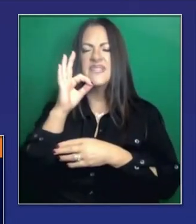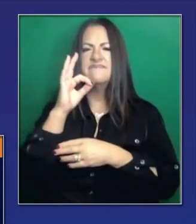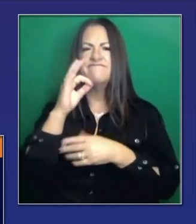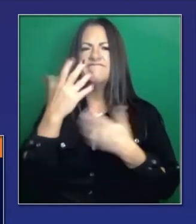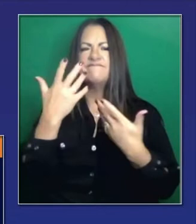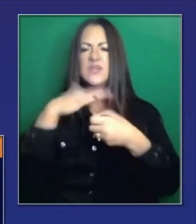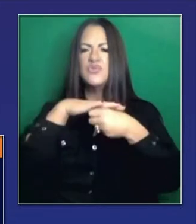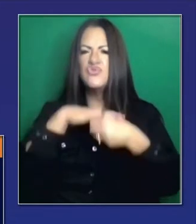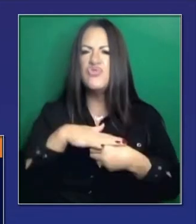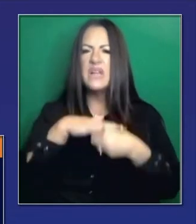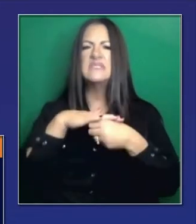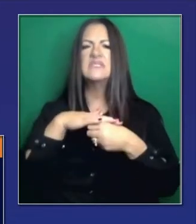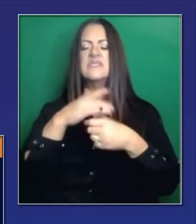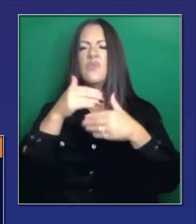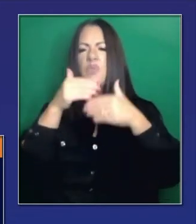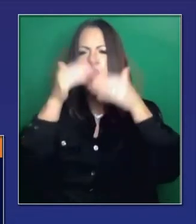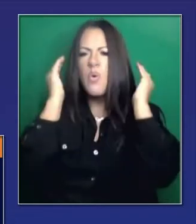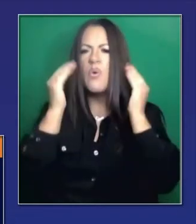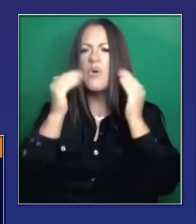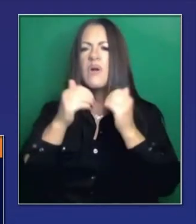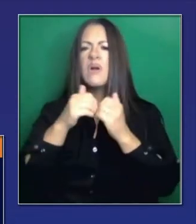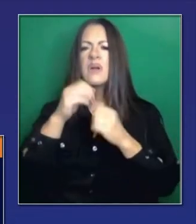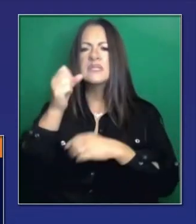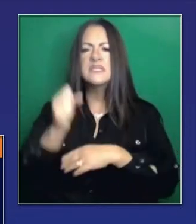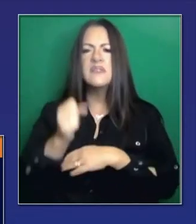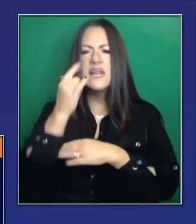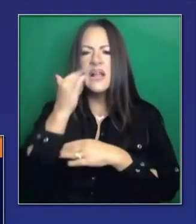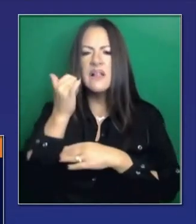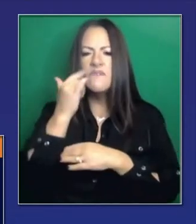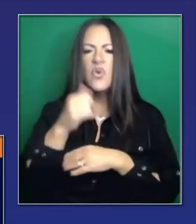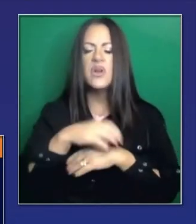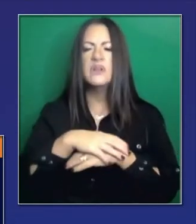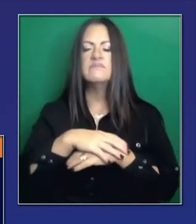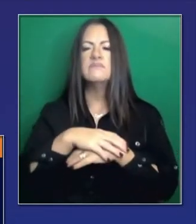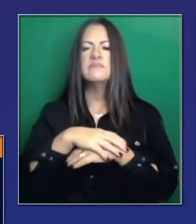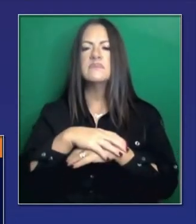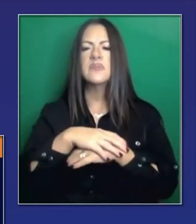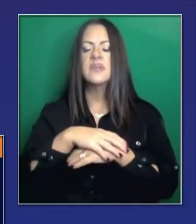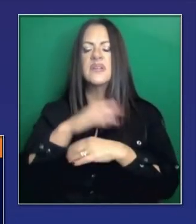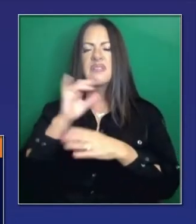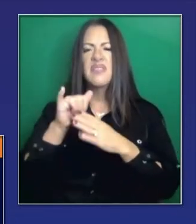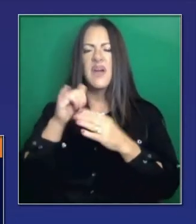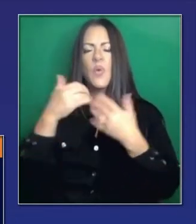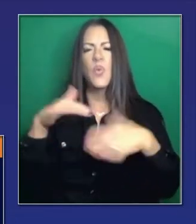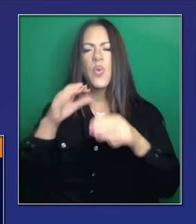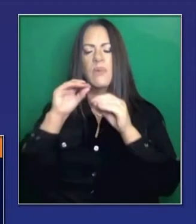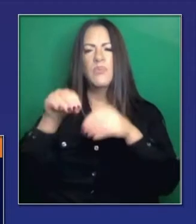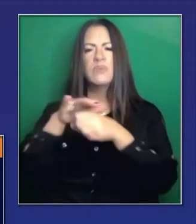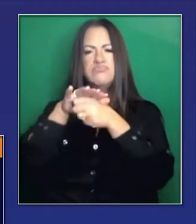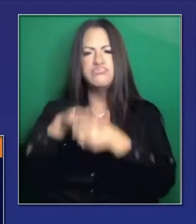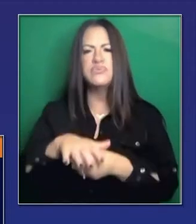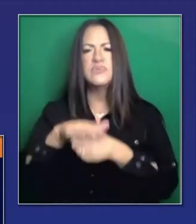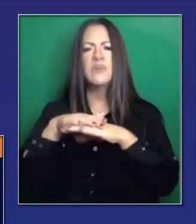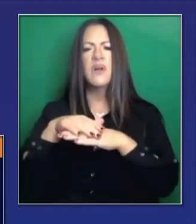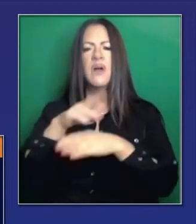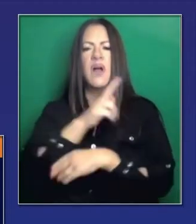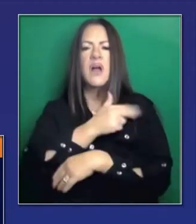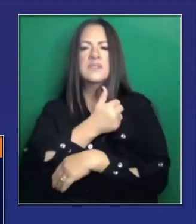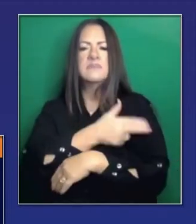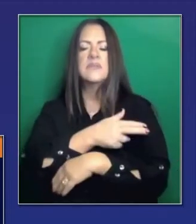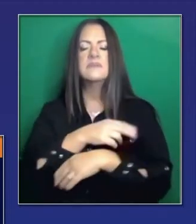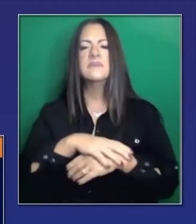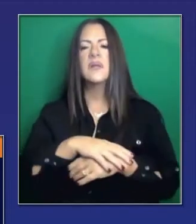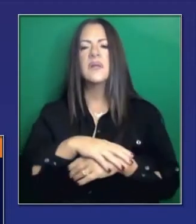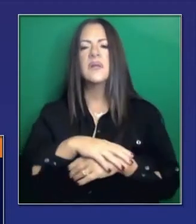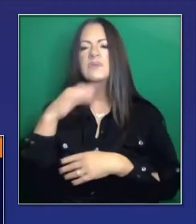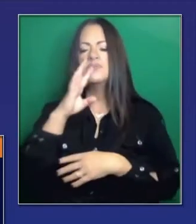Debido a la tensión, la presión que se ha visto en los sistemas hospitalarios, hemos organizado, y